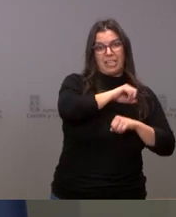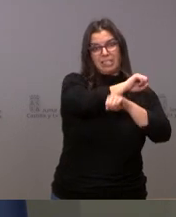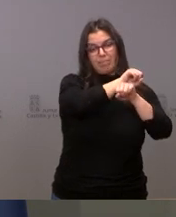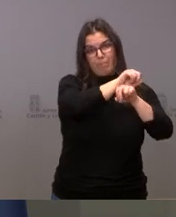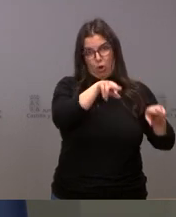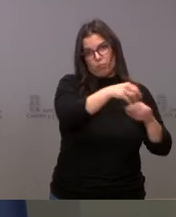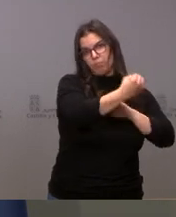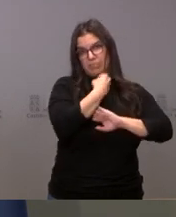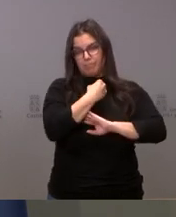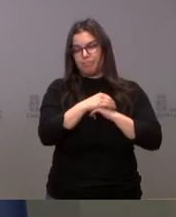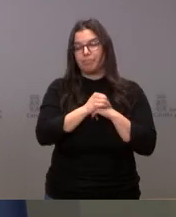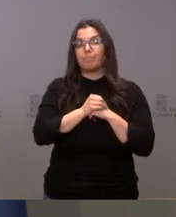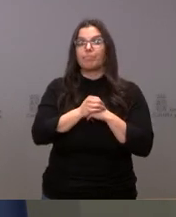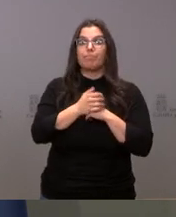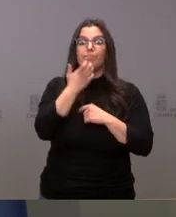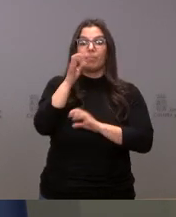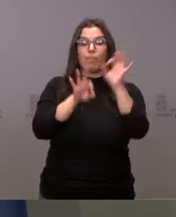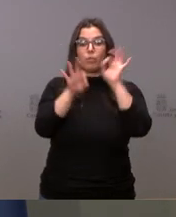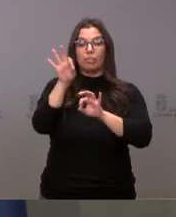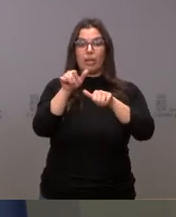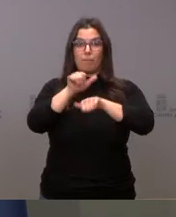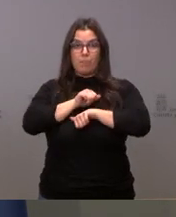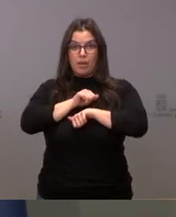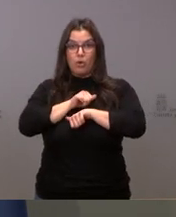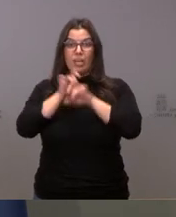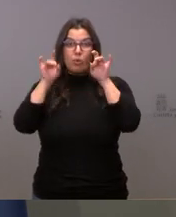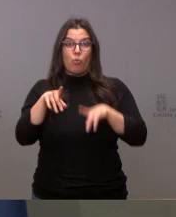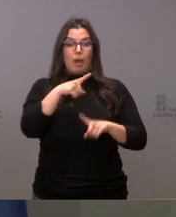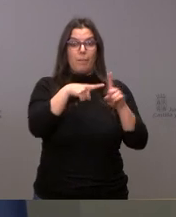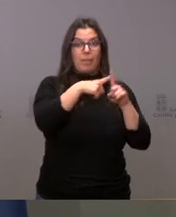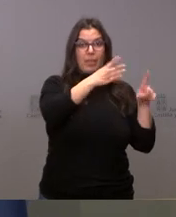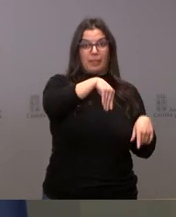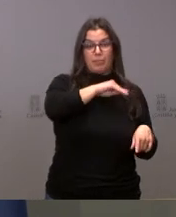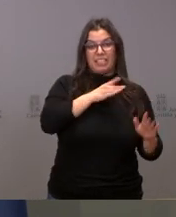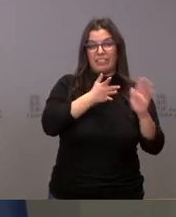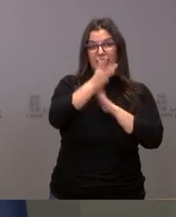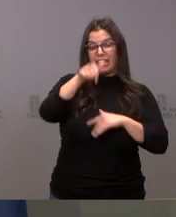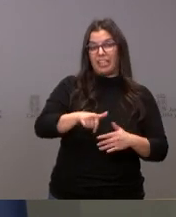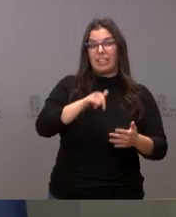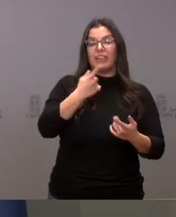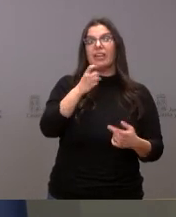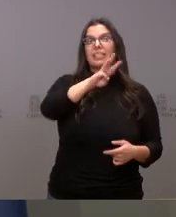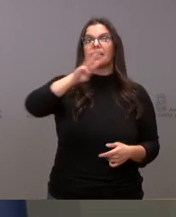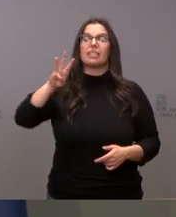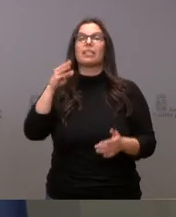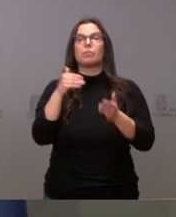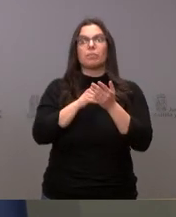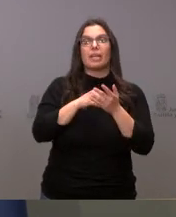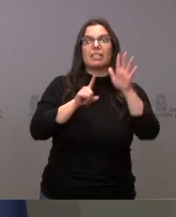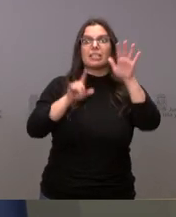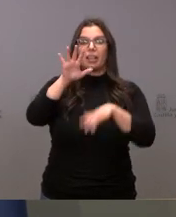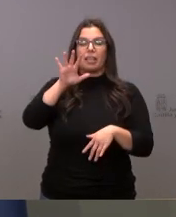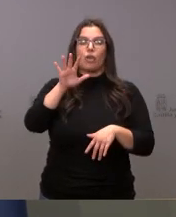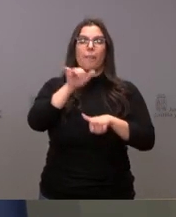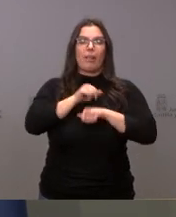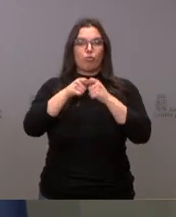española. Si nuestra tasa de paro fuera hoy igual que la media española, Castilla y León tendría 33.075 parados